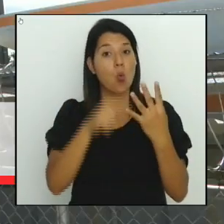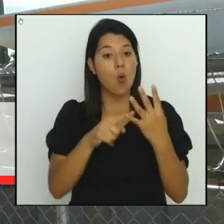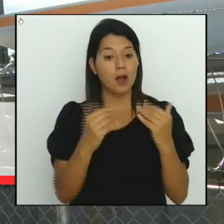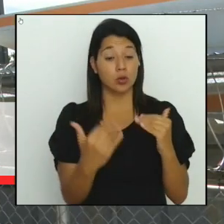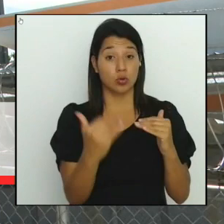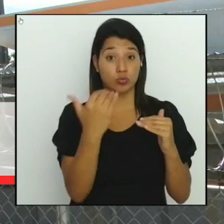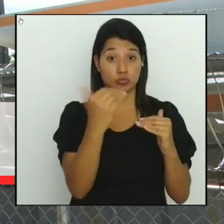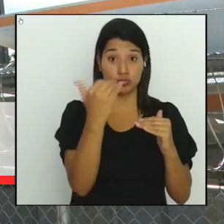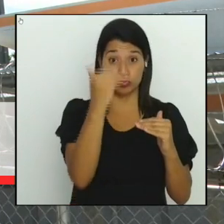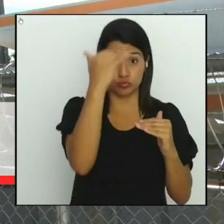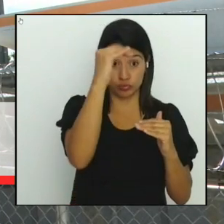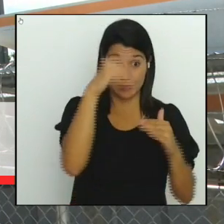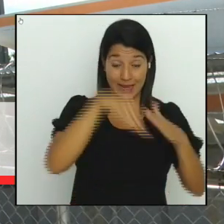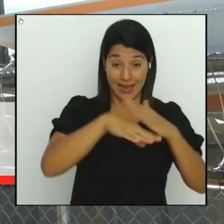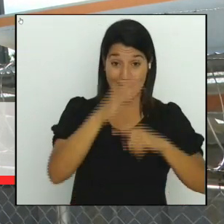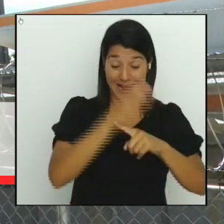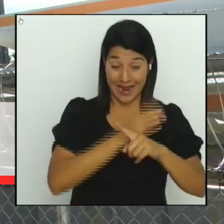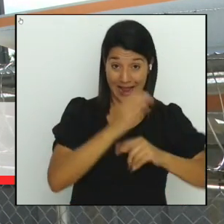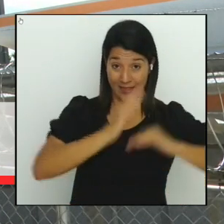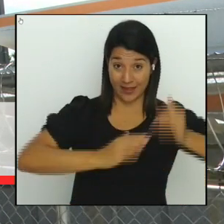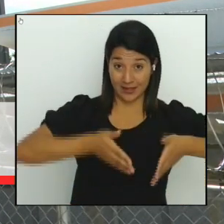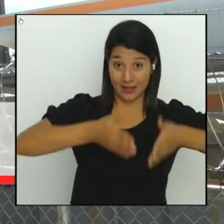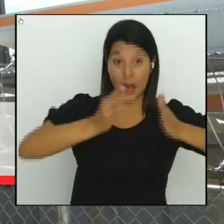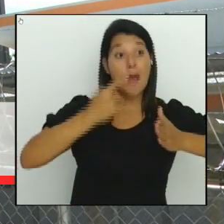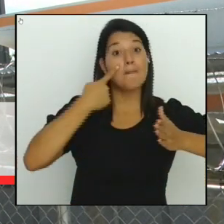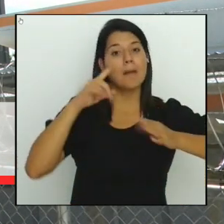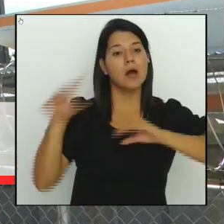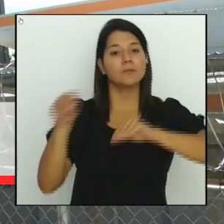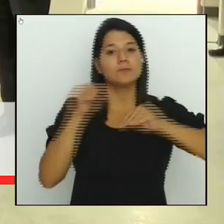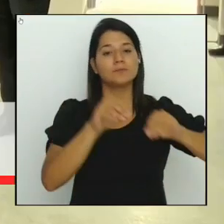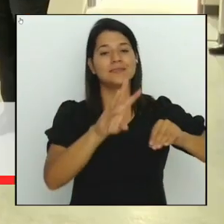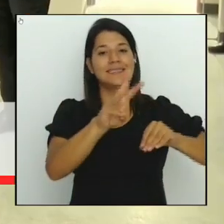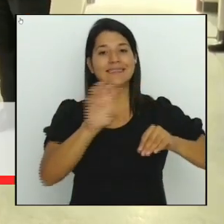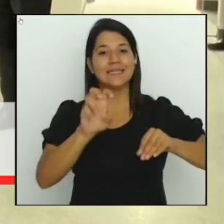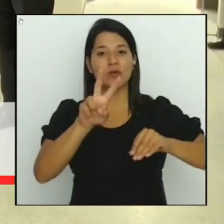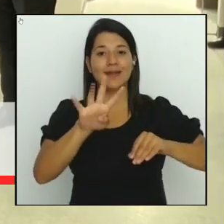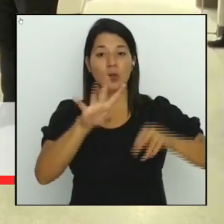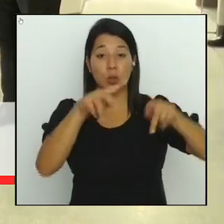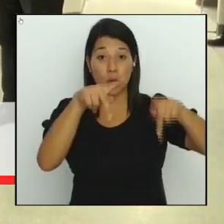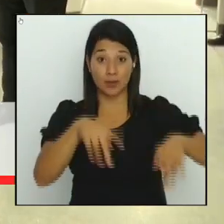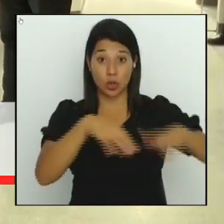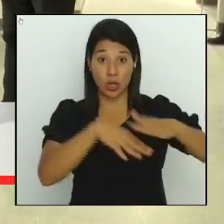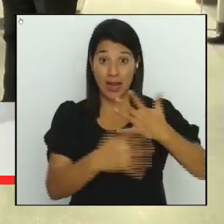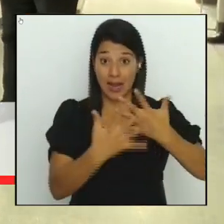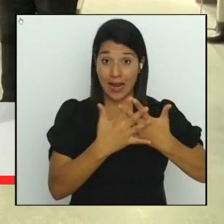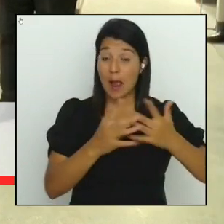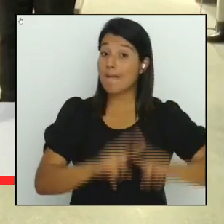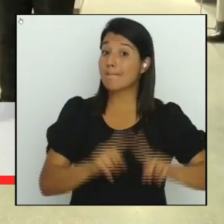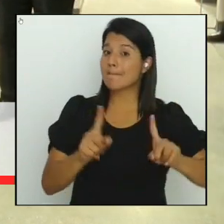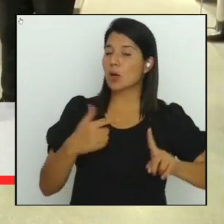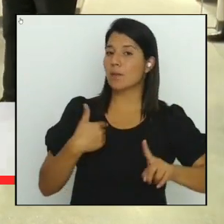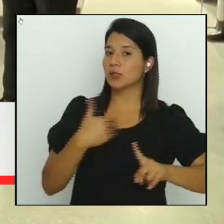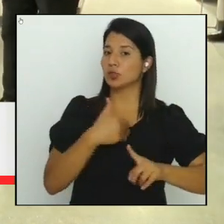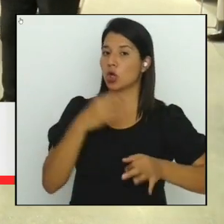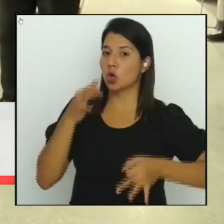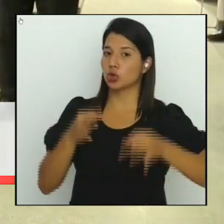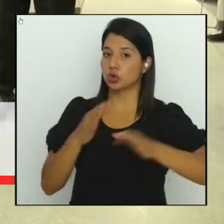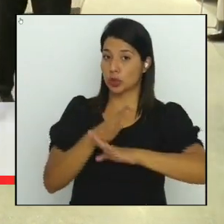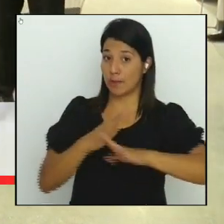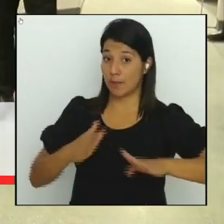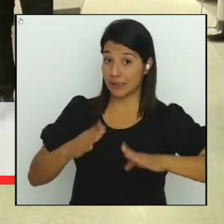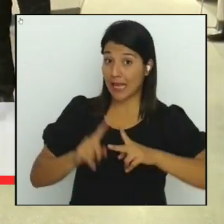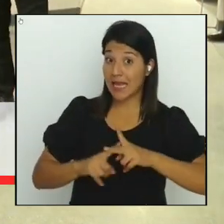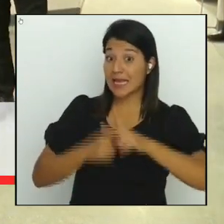las torres sirviera para contener a 624 privados de libertad. Sin embargo, el Ministerio de Justicia Paz a inicios de esta administración